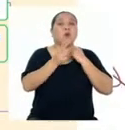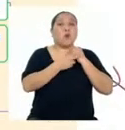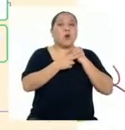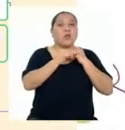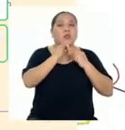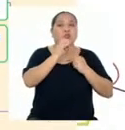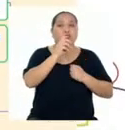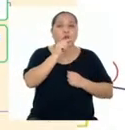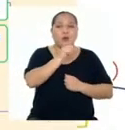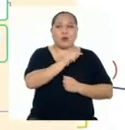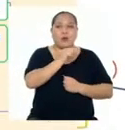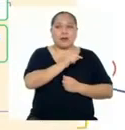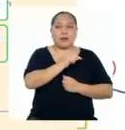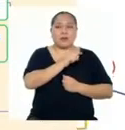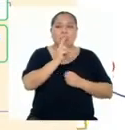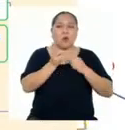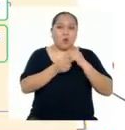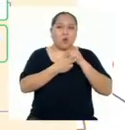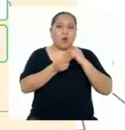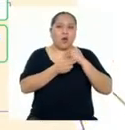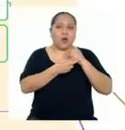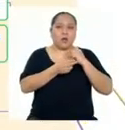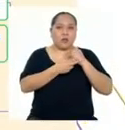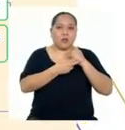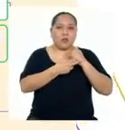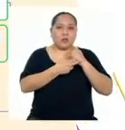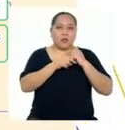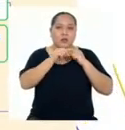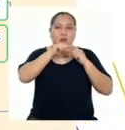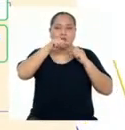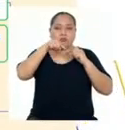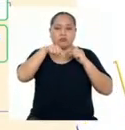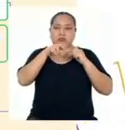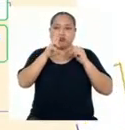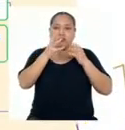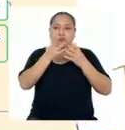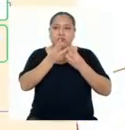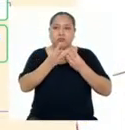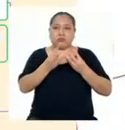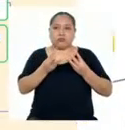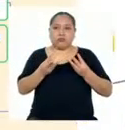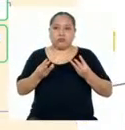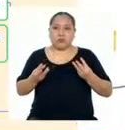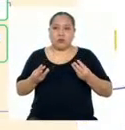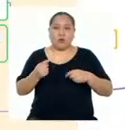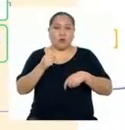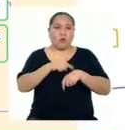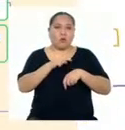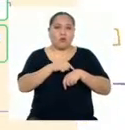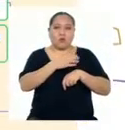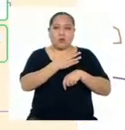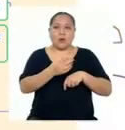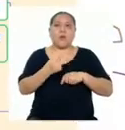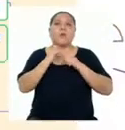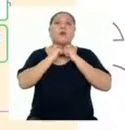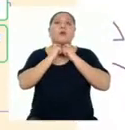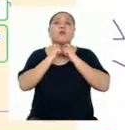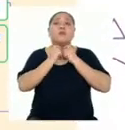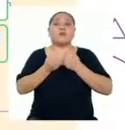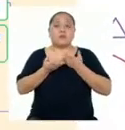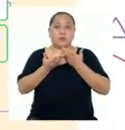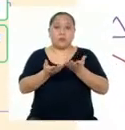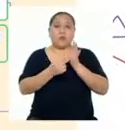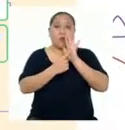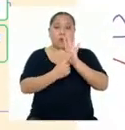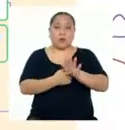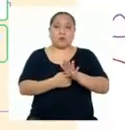debido a esas reservas, es que si hay carencia de yodo, es necesario que pase un tiempo para que la tiroides lo manifieste. Tal